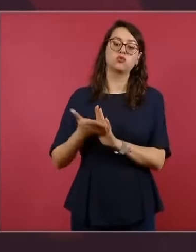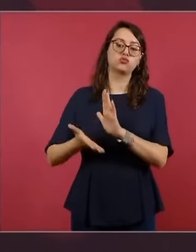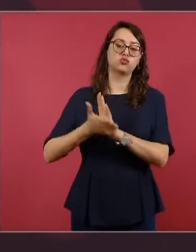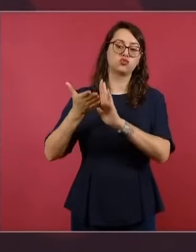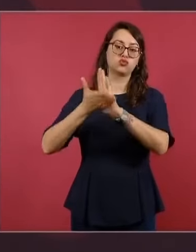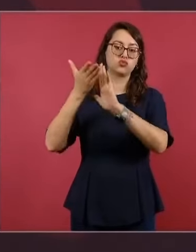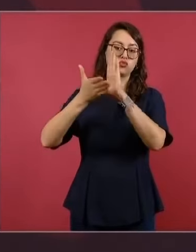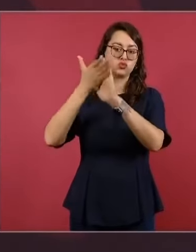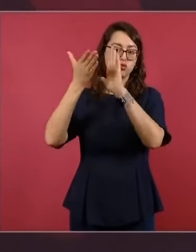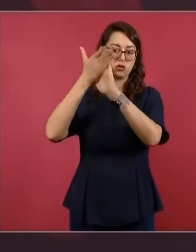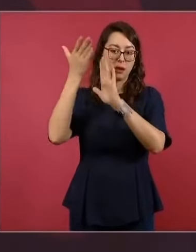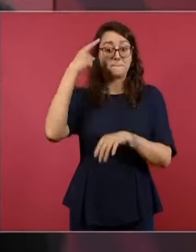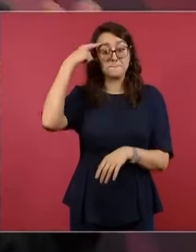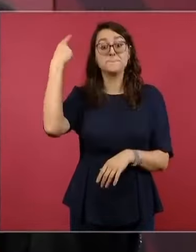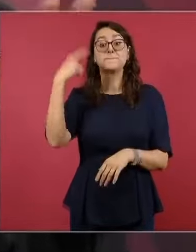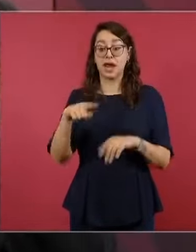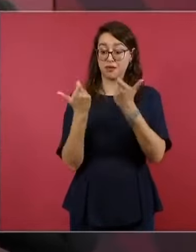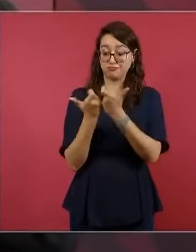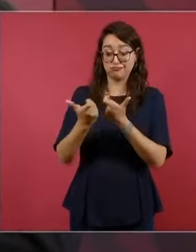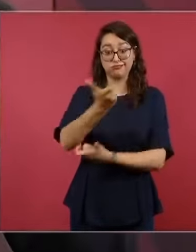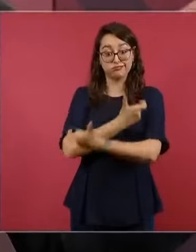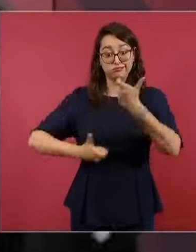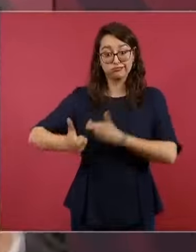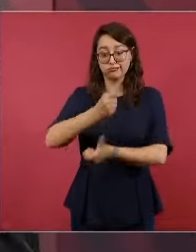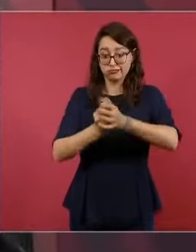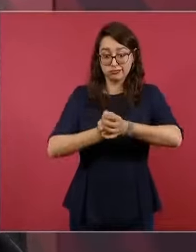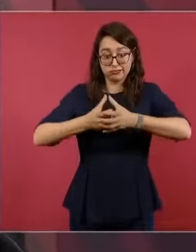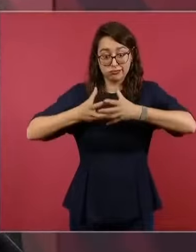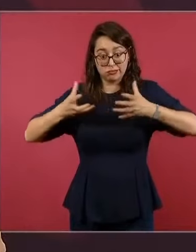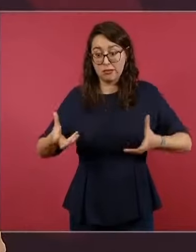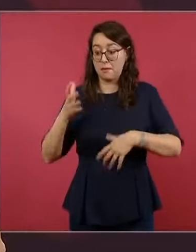para lograr que haya crecimiento económico y empleos.